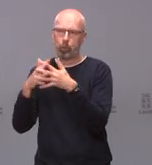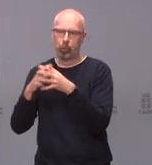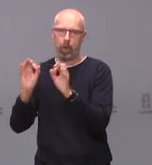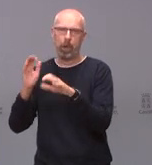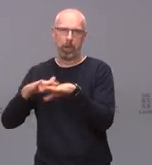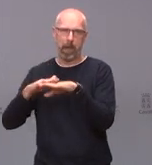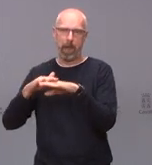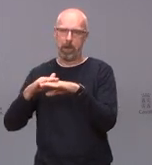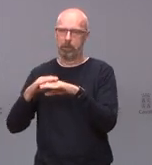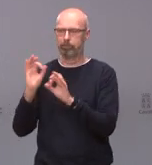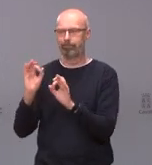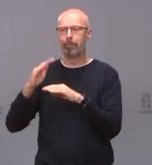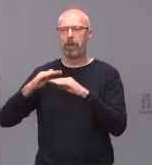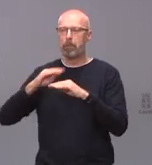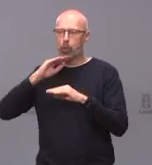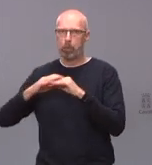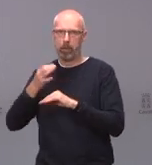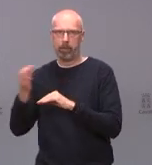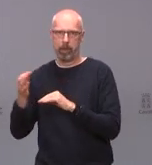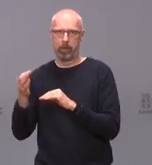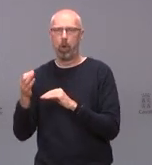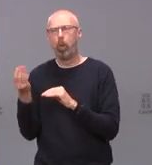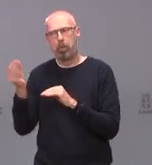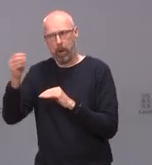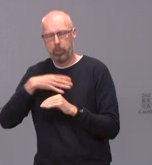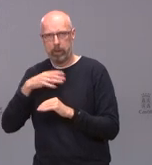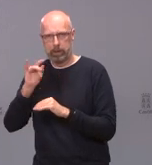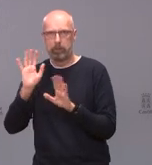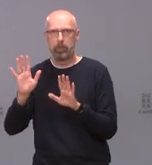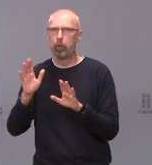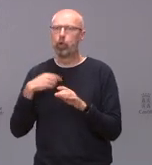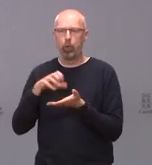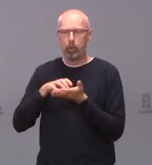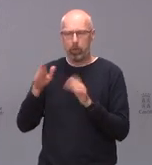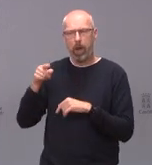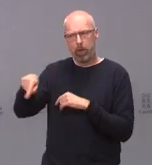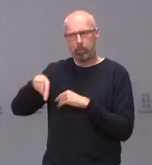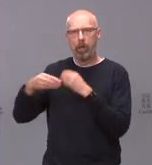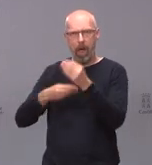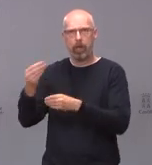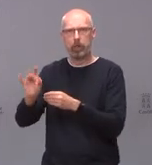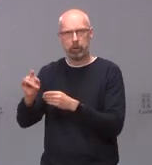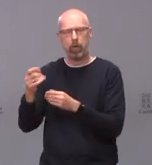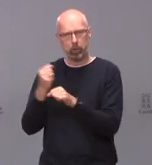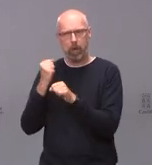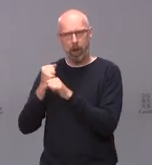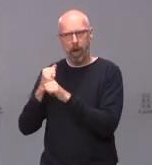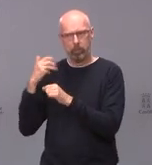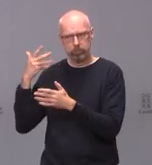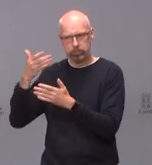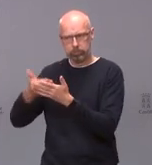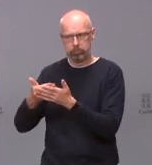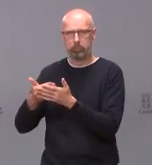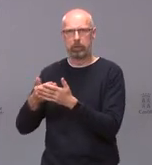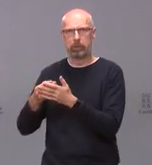mínimos e incluso pues si puede ser superarlos por lo tanto no me cabe duda que lo harán creo que es algo que se ha venido trabajando ya desde la legislatura